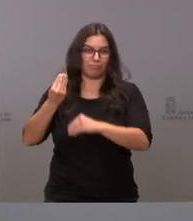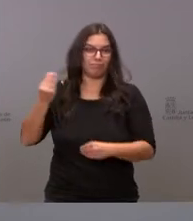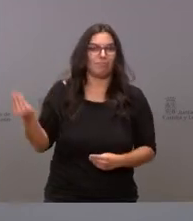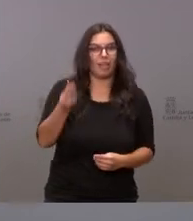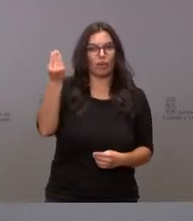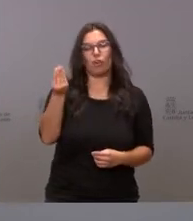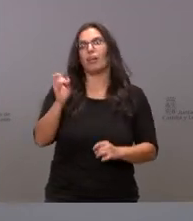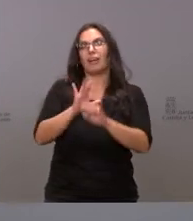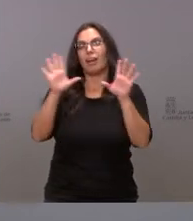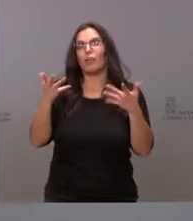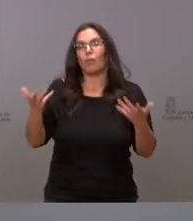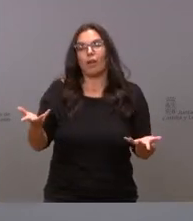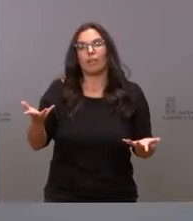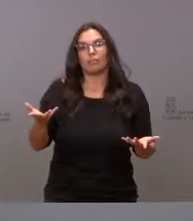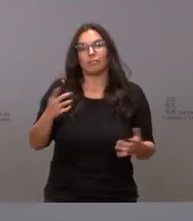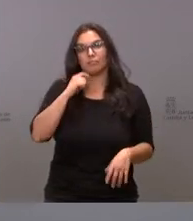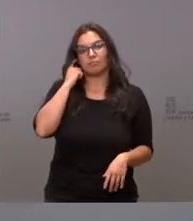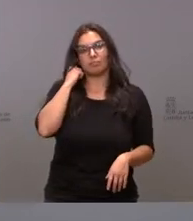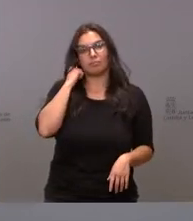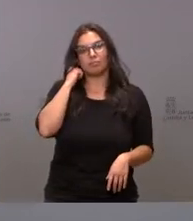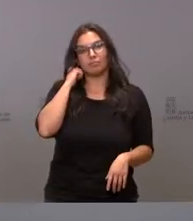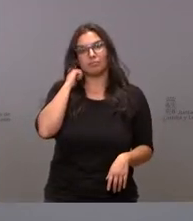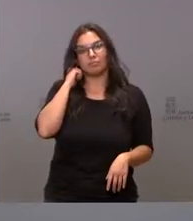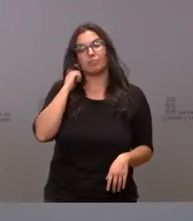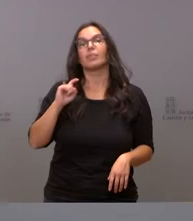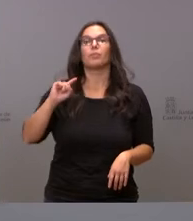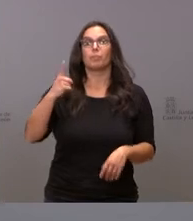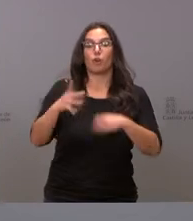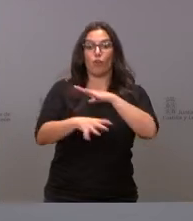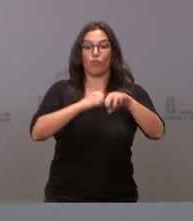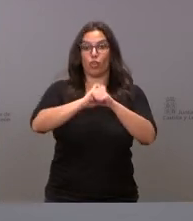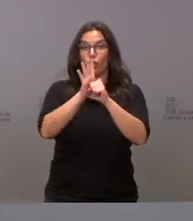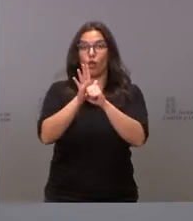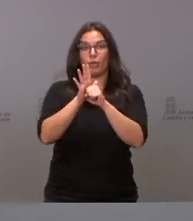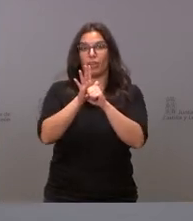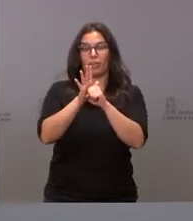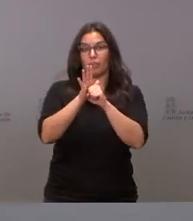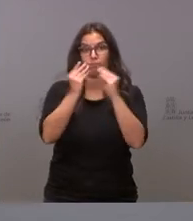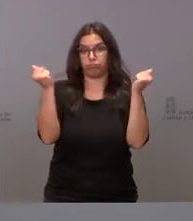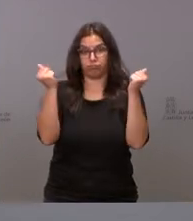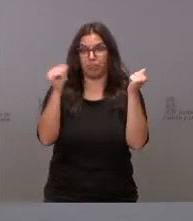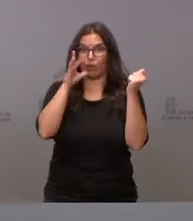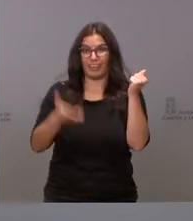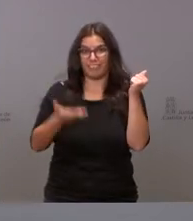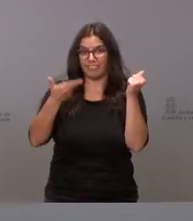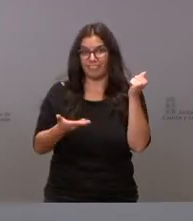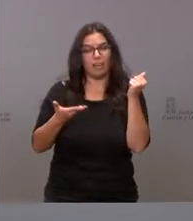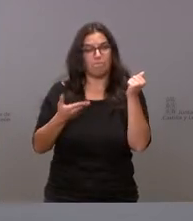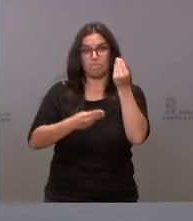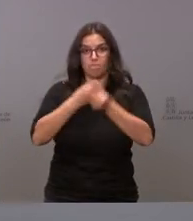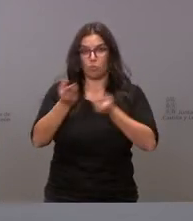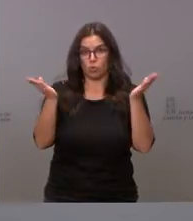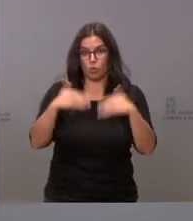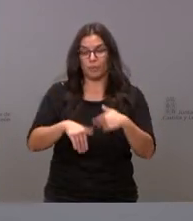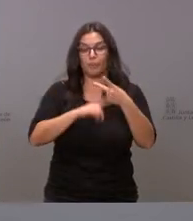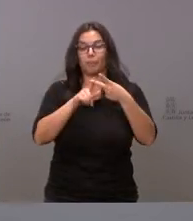funciona claramente es que se nos hurta ese fondo COVID que es tan imprescindible en este momento y tenemos un modelo